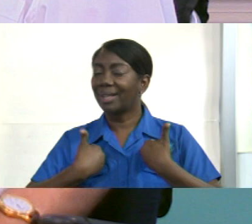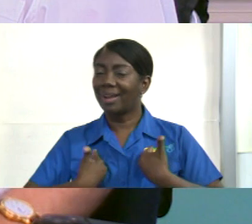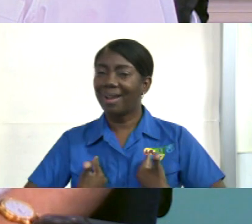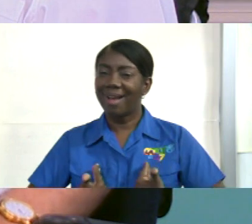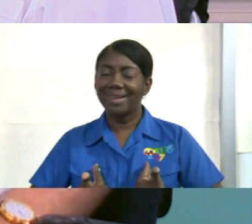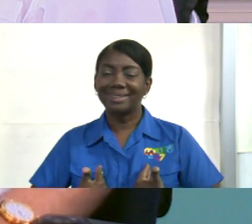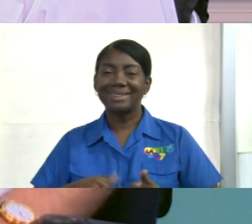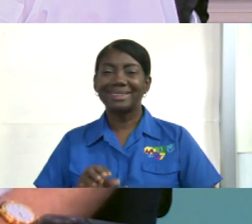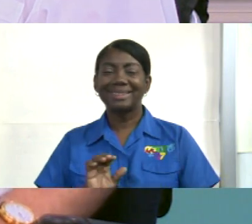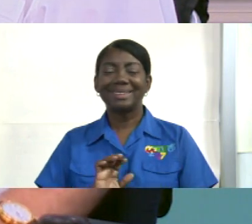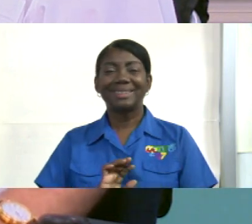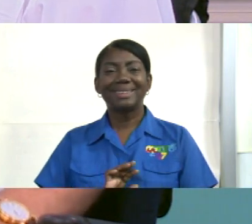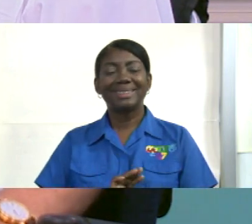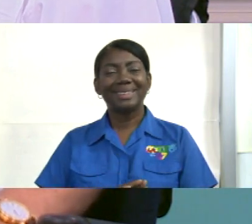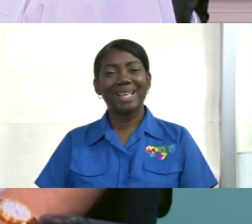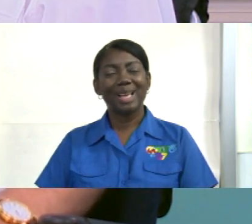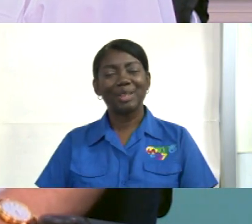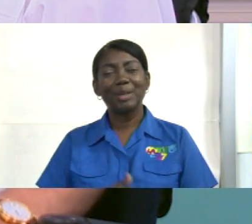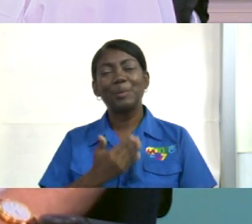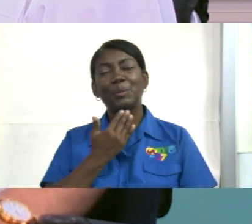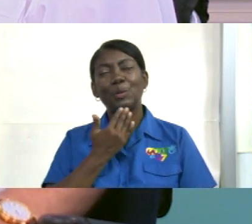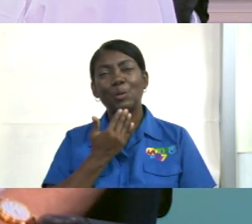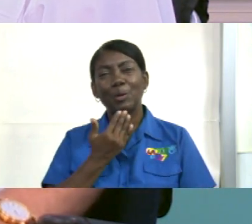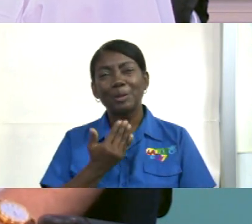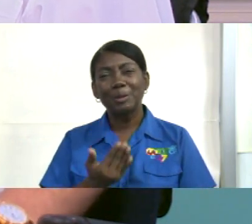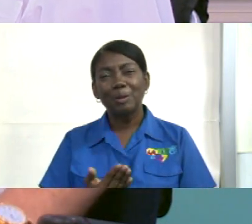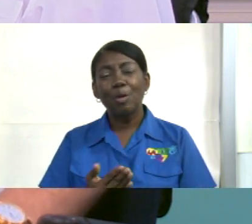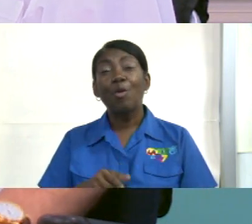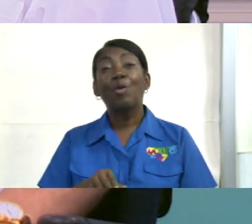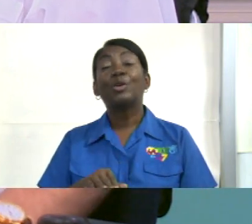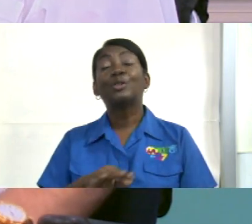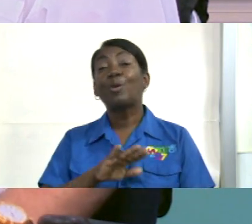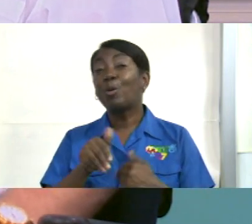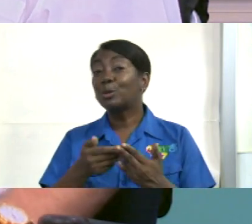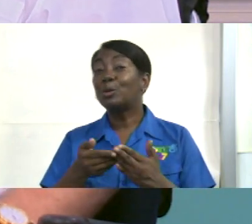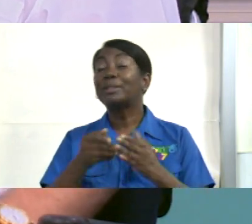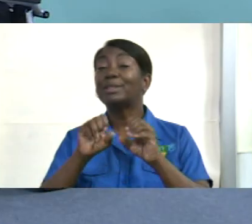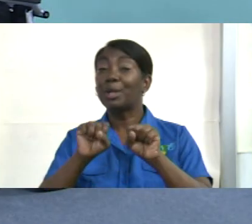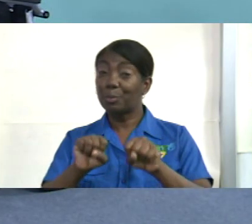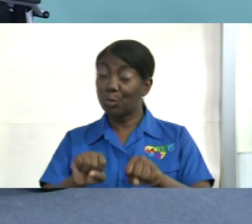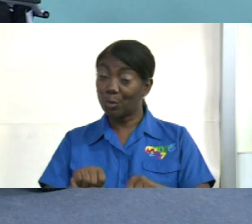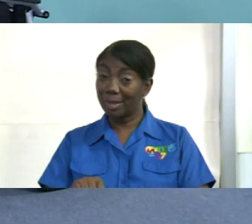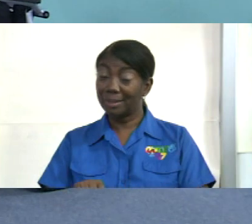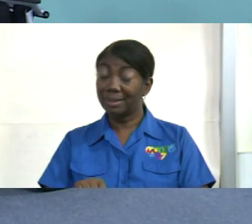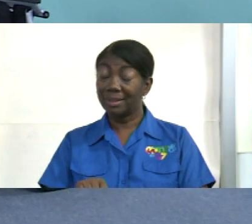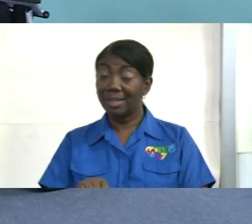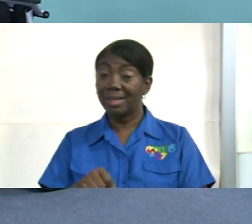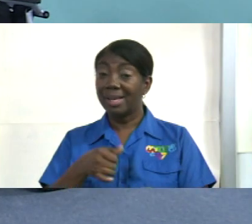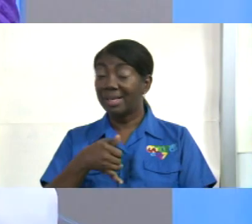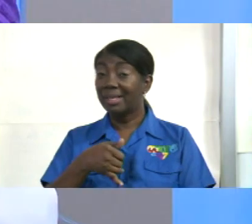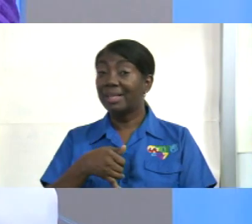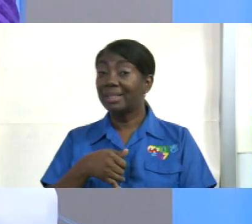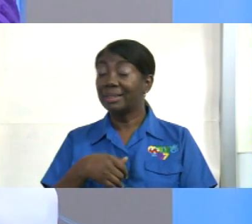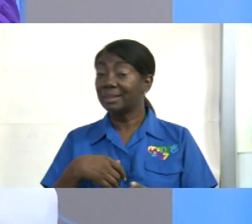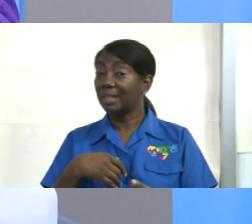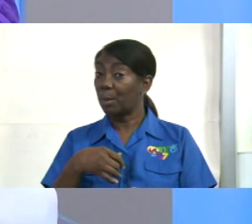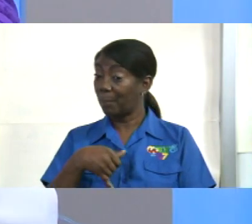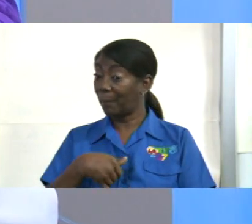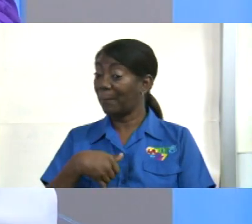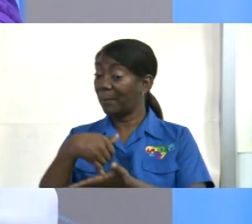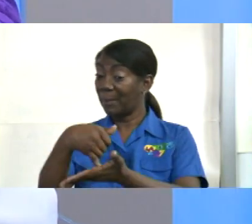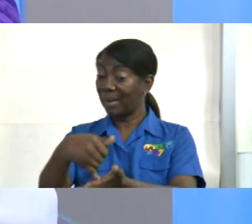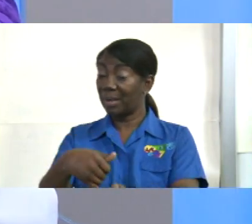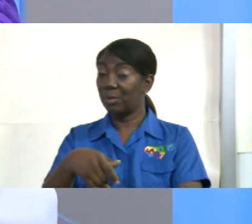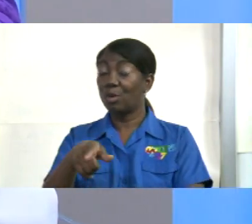realmente se lo merece porque es